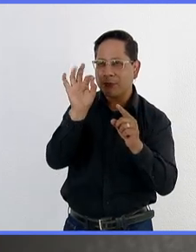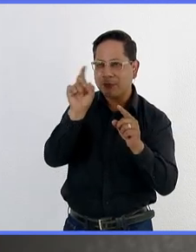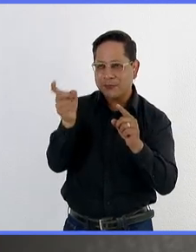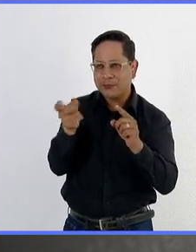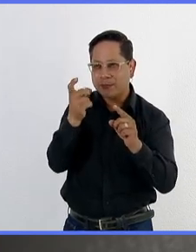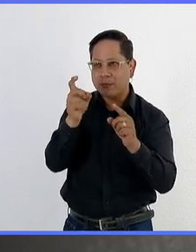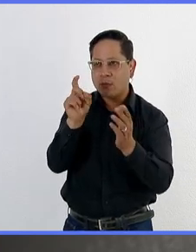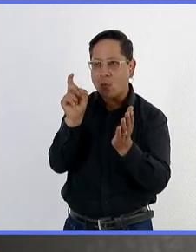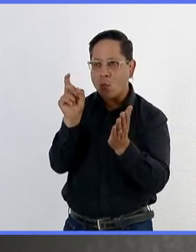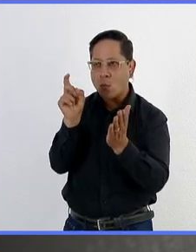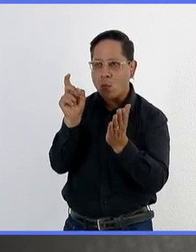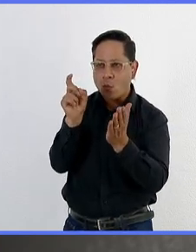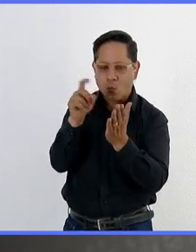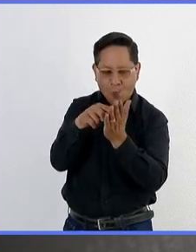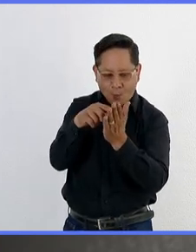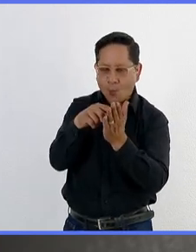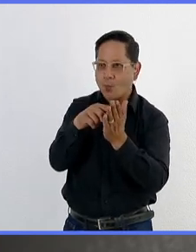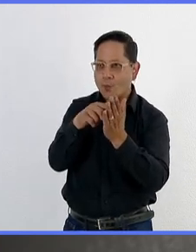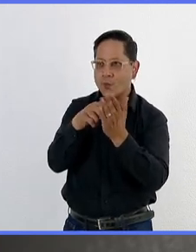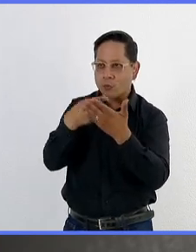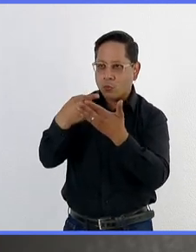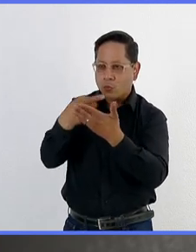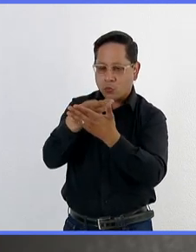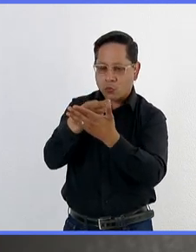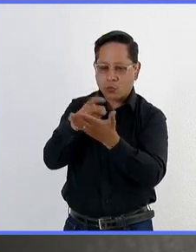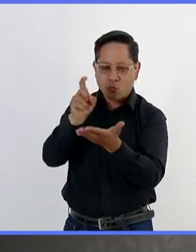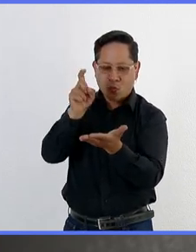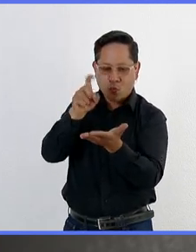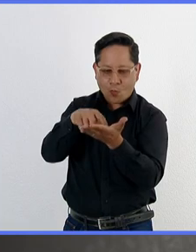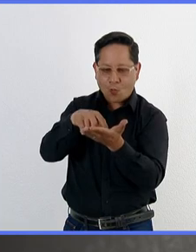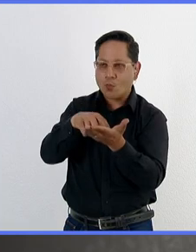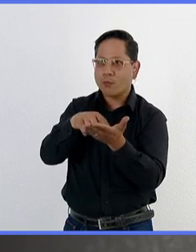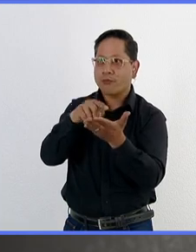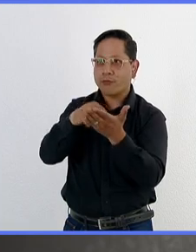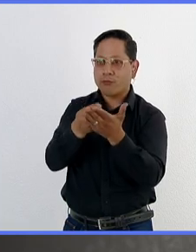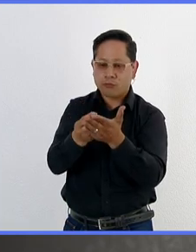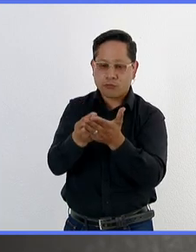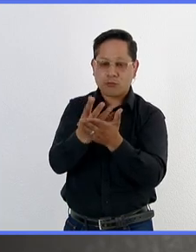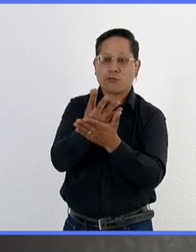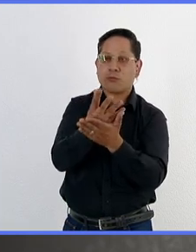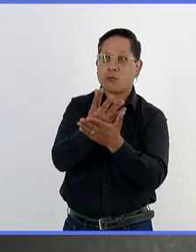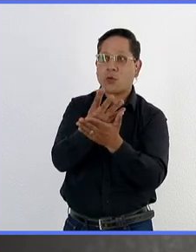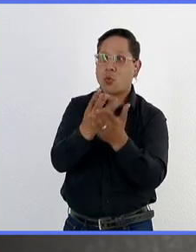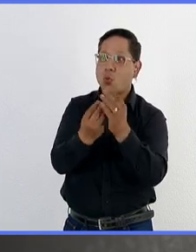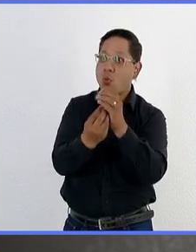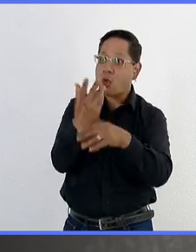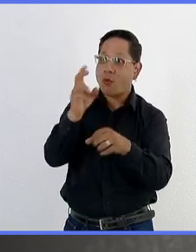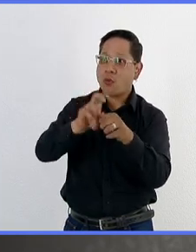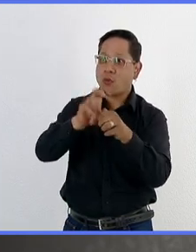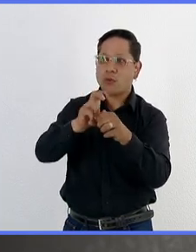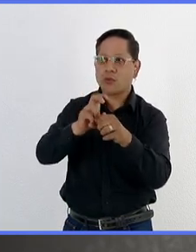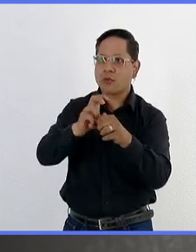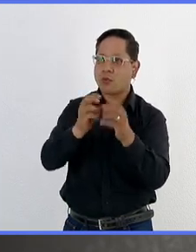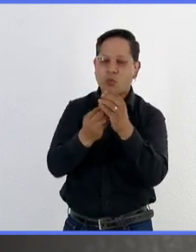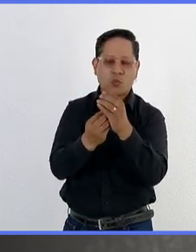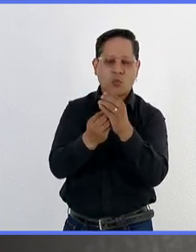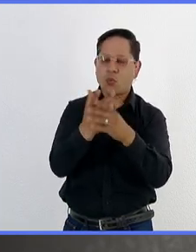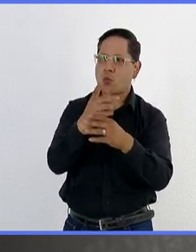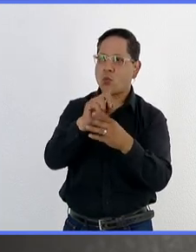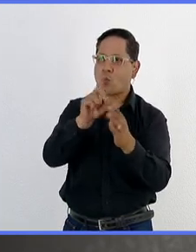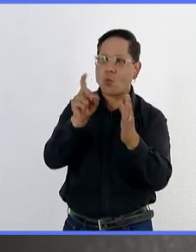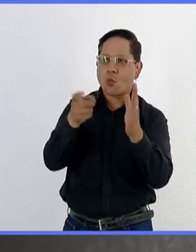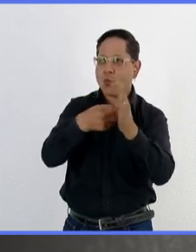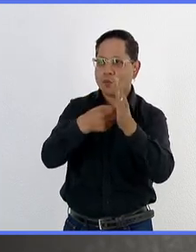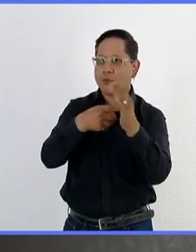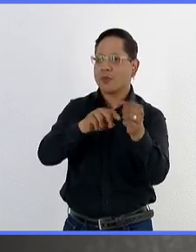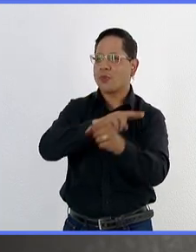inyecta un huevo dentro del gusano de la plaga para que en lugar de que salga una mosca, salga otro parasitoide, que es un